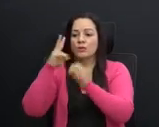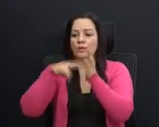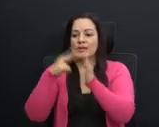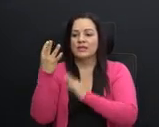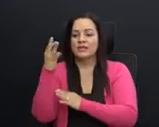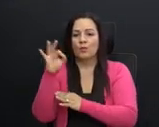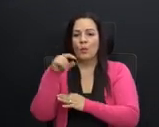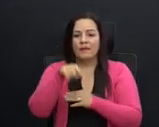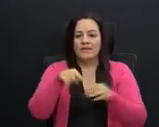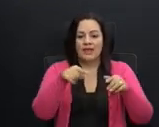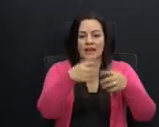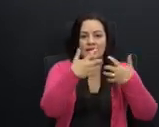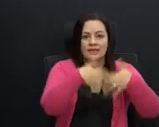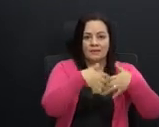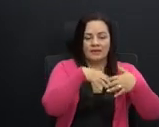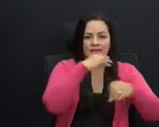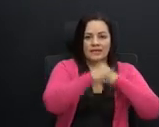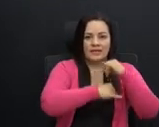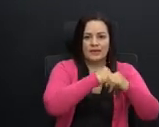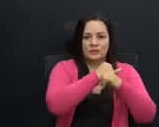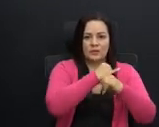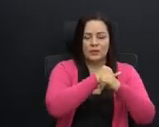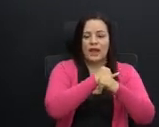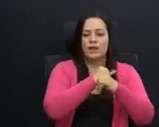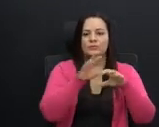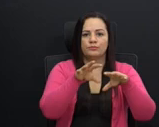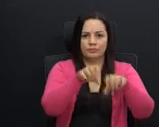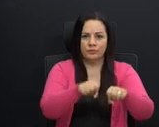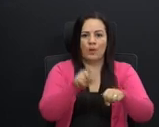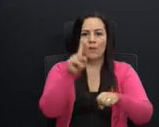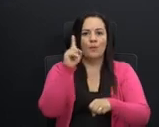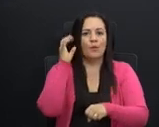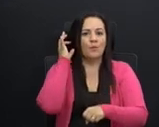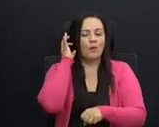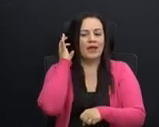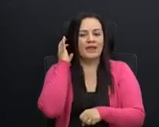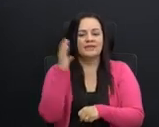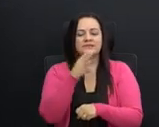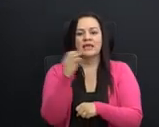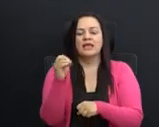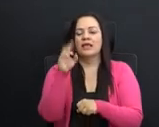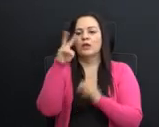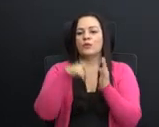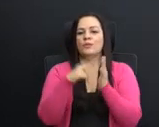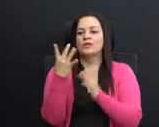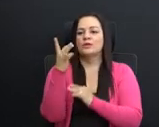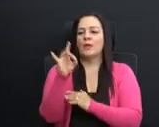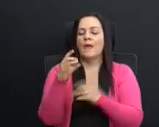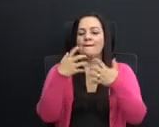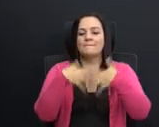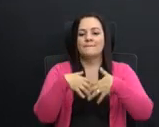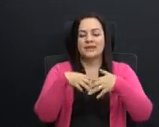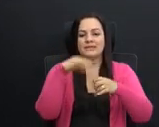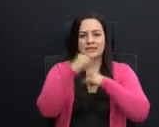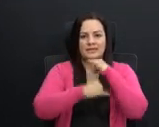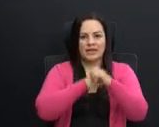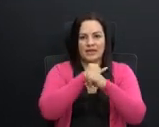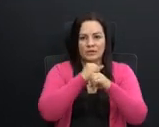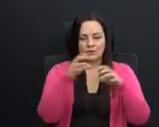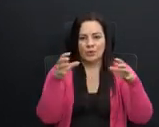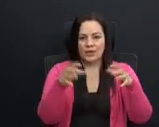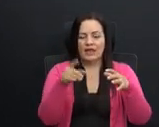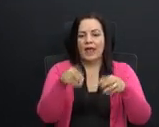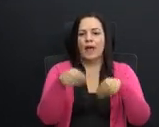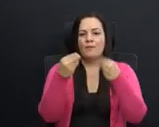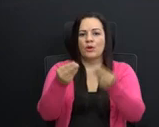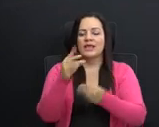fueron ocupados por mujeres. En el 2018 las empresas de zonas francas aportaron 508